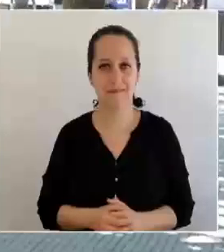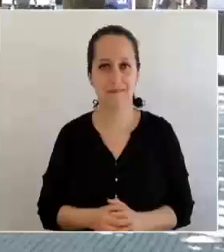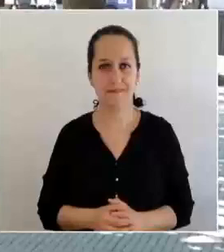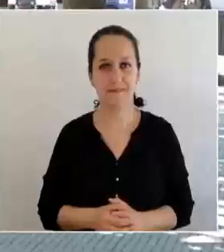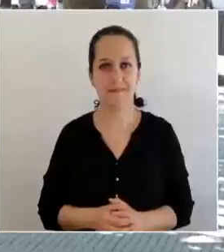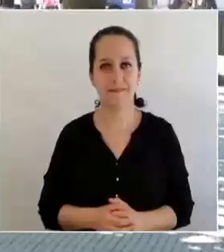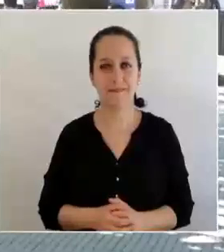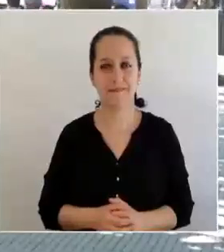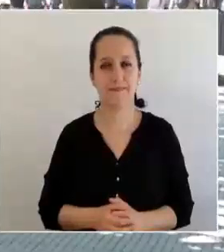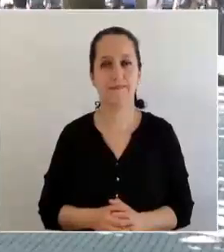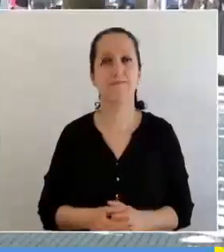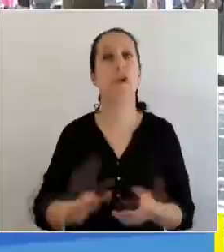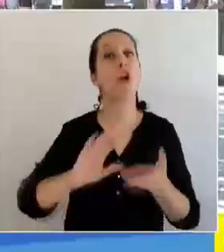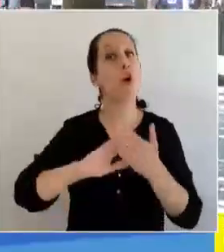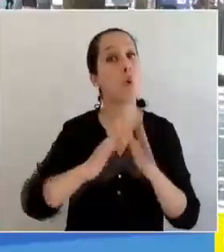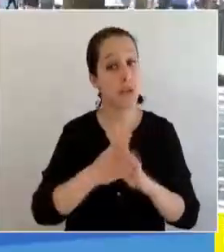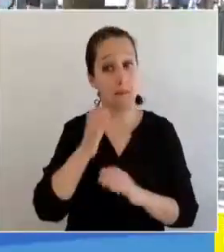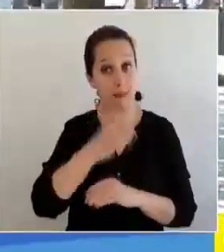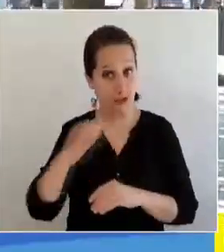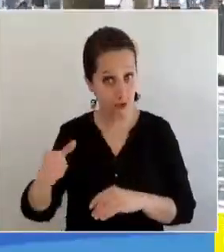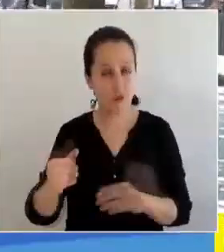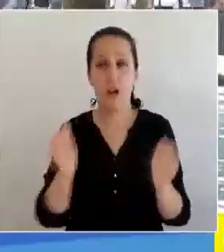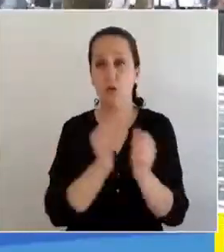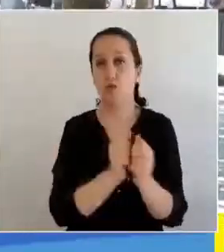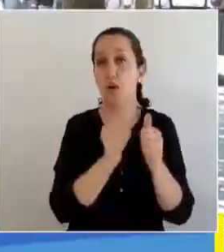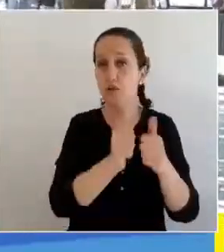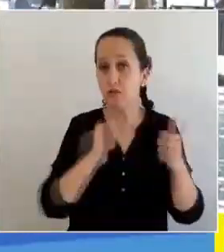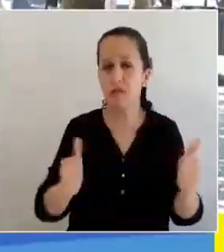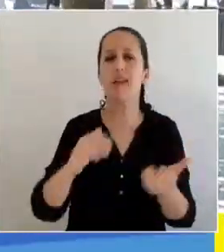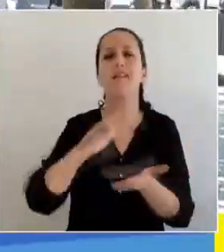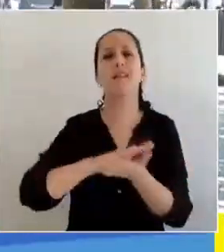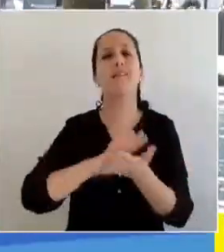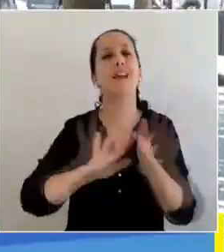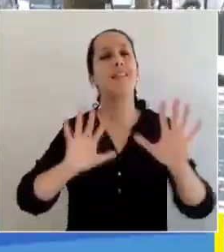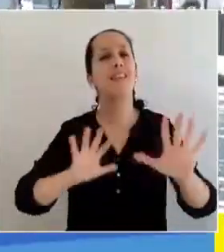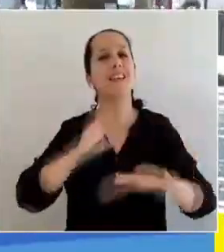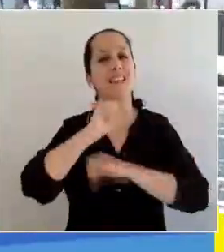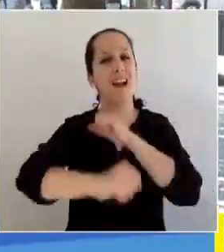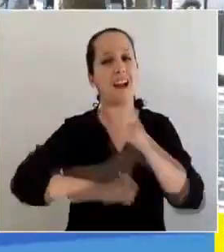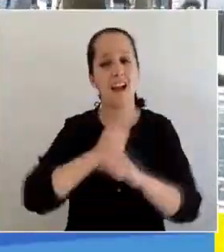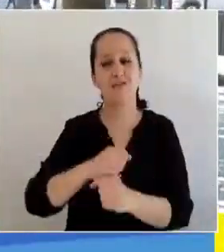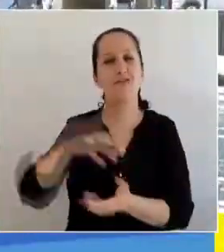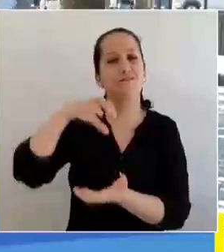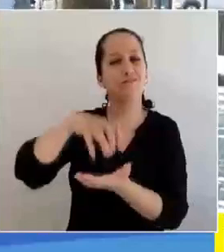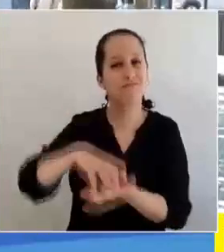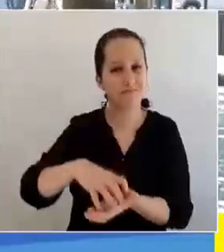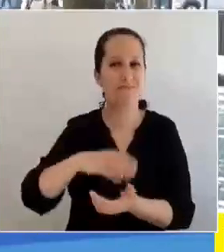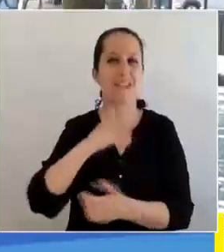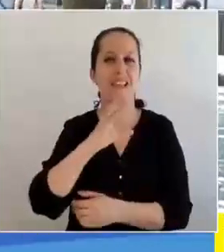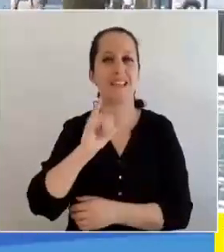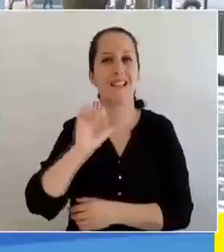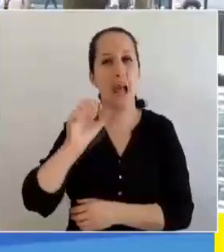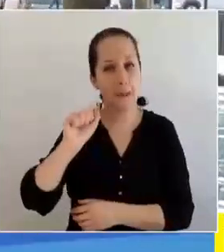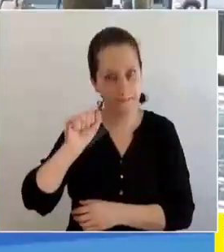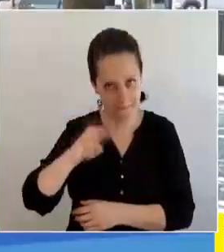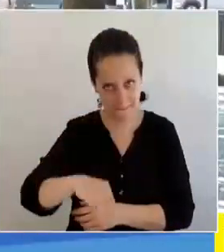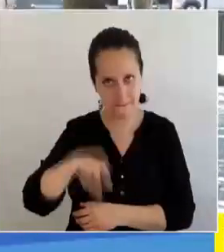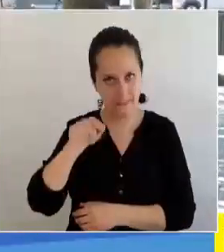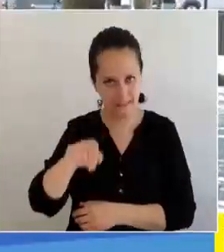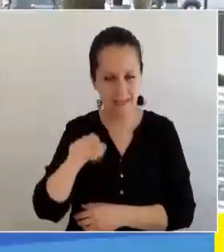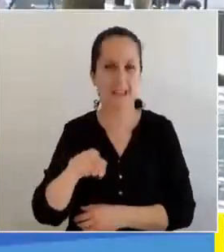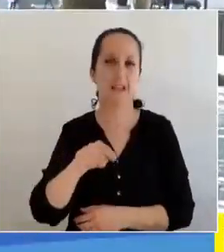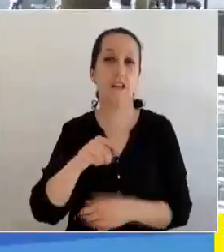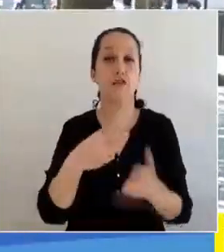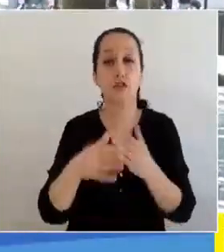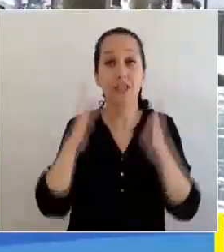La comunidad usuaria junto a autoridades locales celebraron una década de funcionamiento del Centro Integral para el Adulto Mayor del